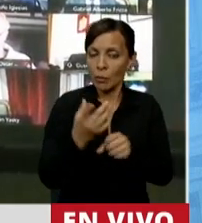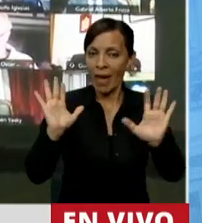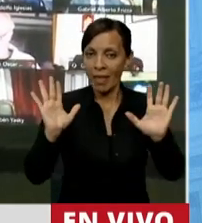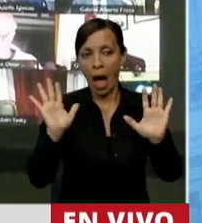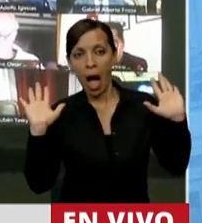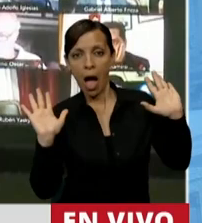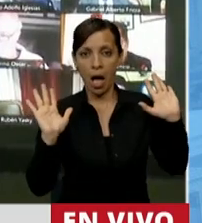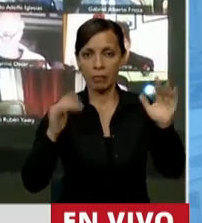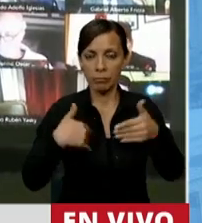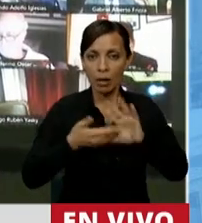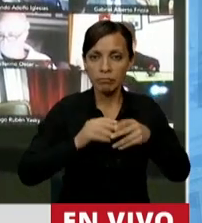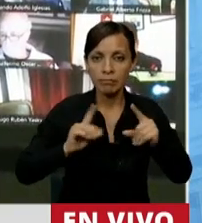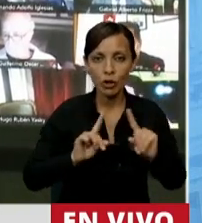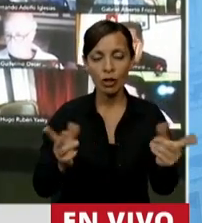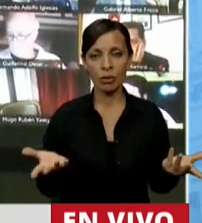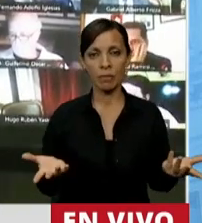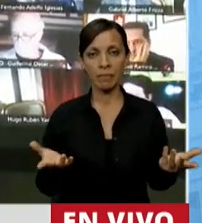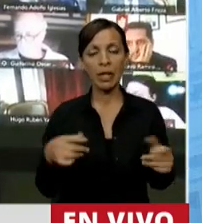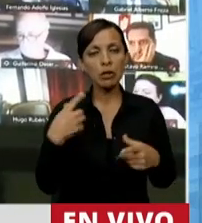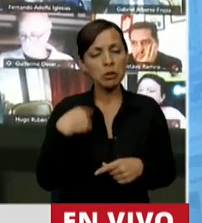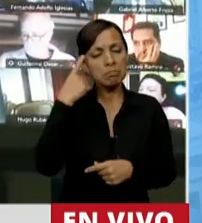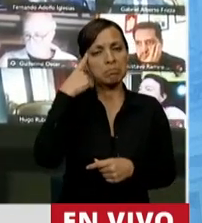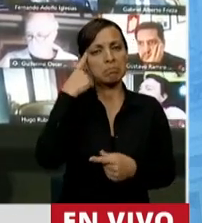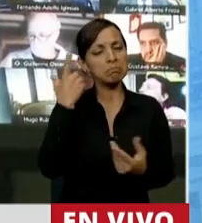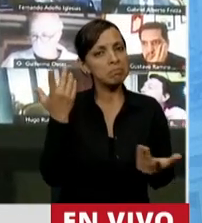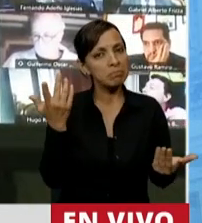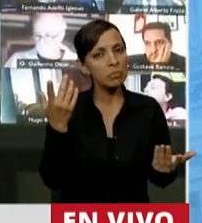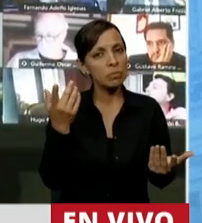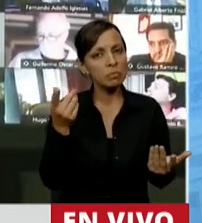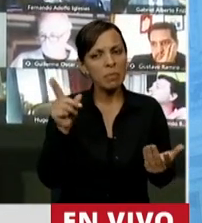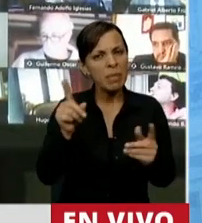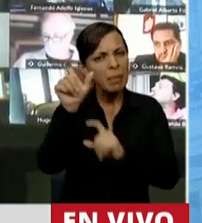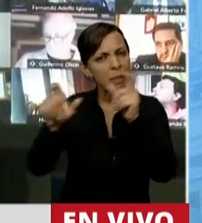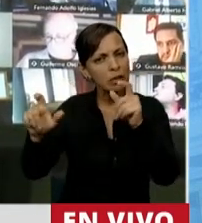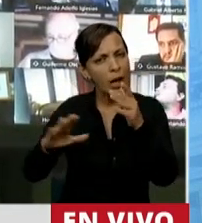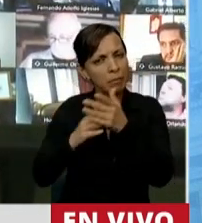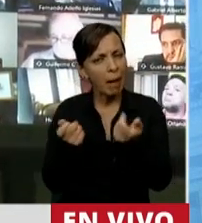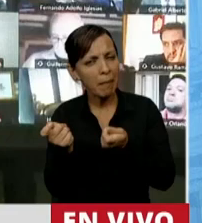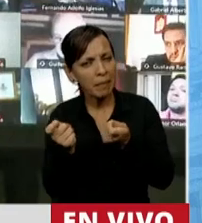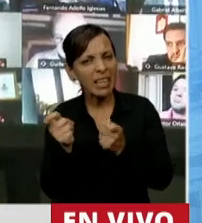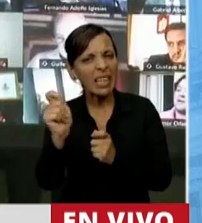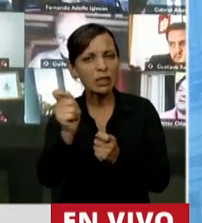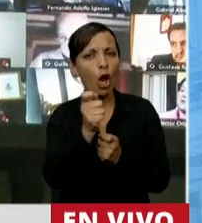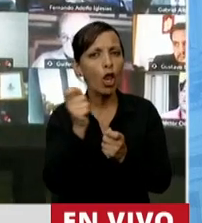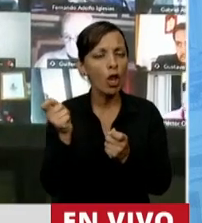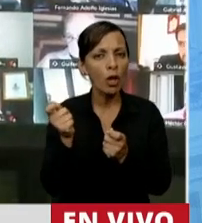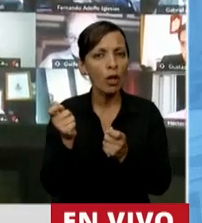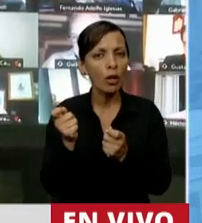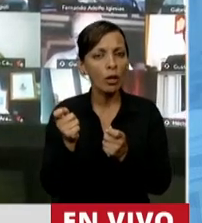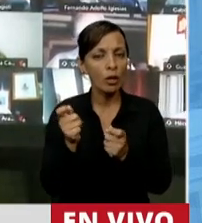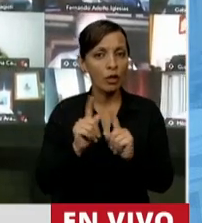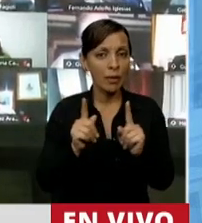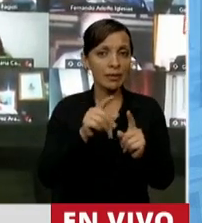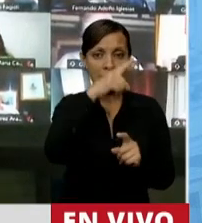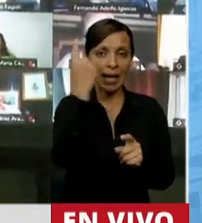Entonces, yo cuando me pregunto ¿quiénes son estos dirigentes? No solamente son las decisiones que tiene que